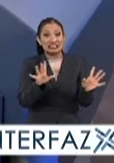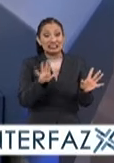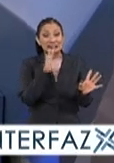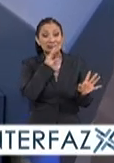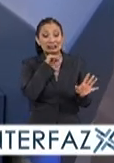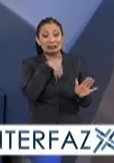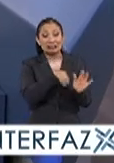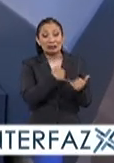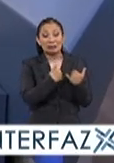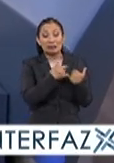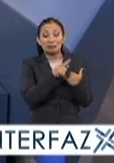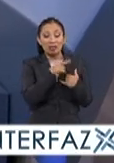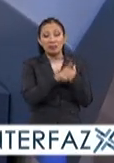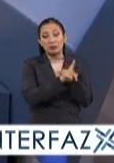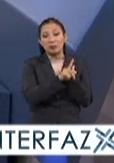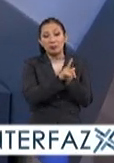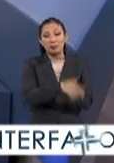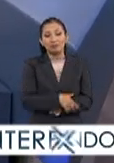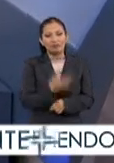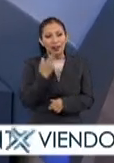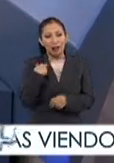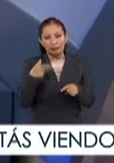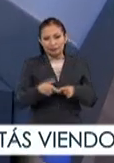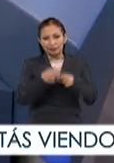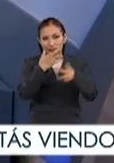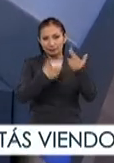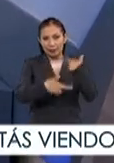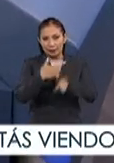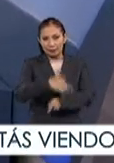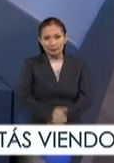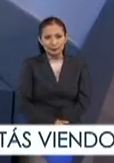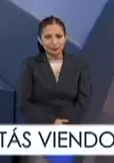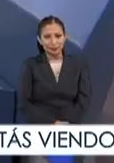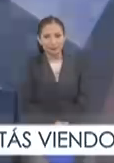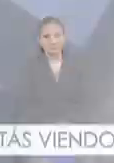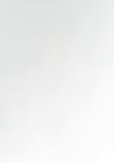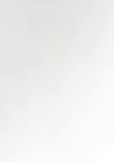pues puede generar algún tipo de problema. a hacer una pausa y regresamos.